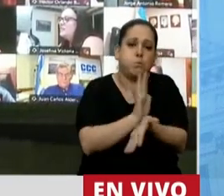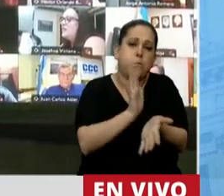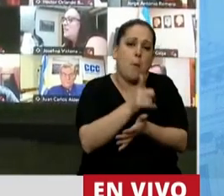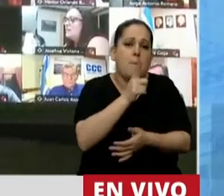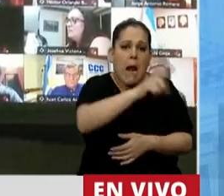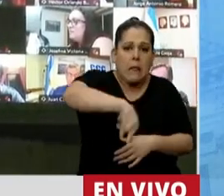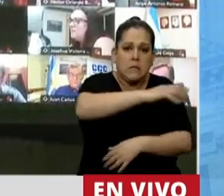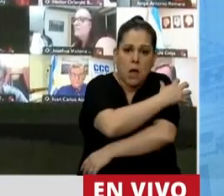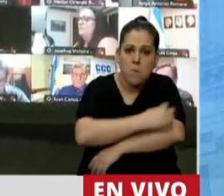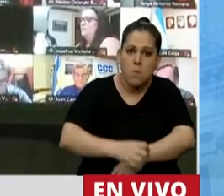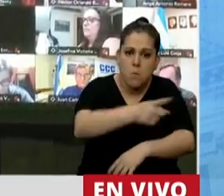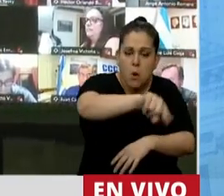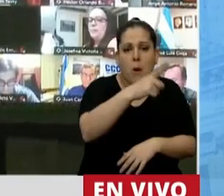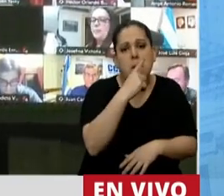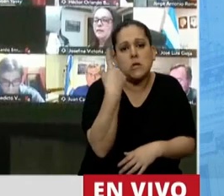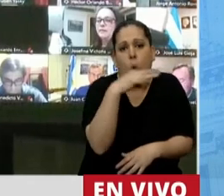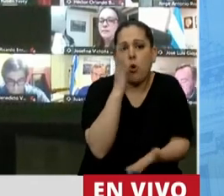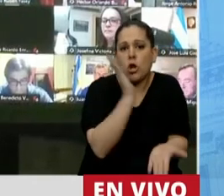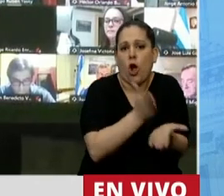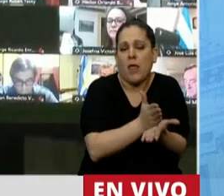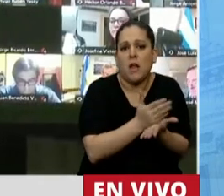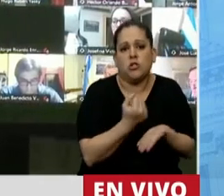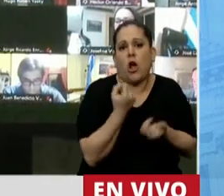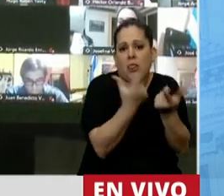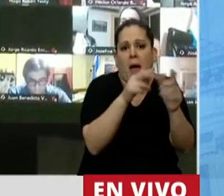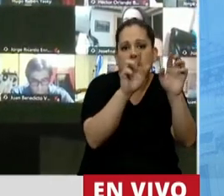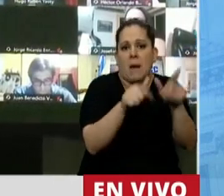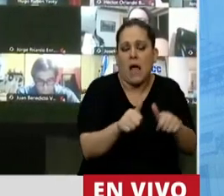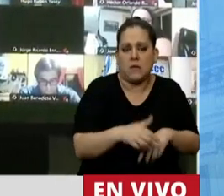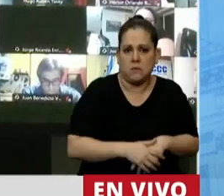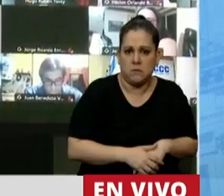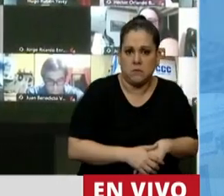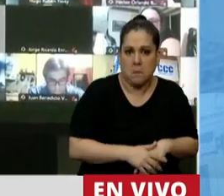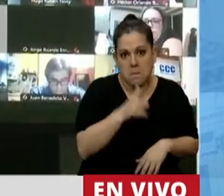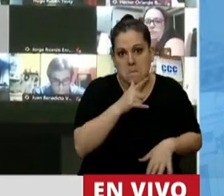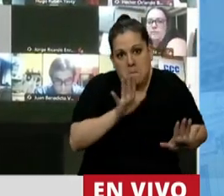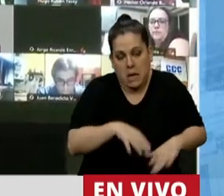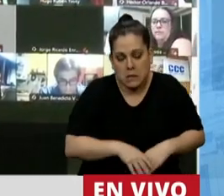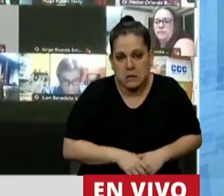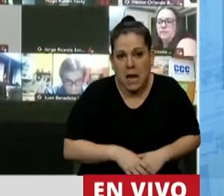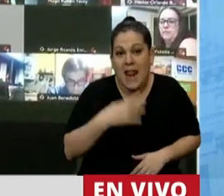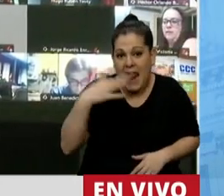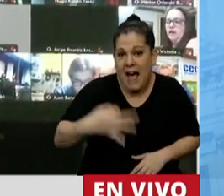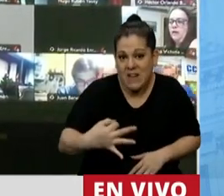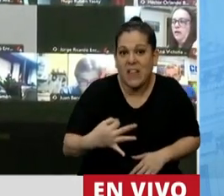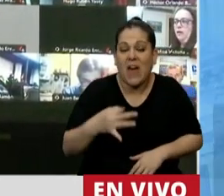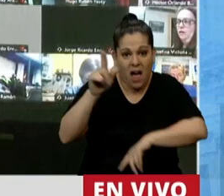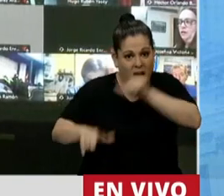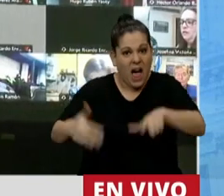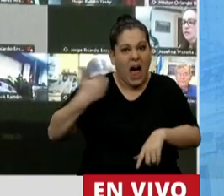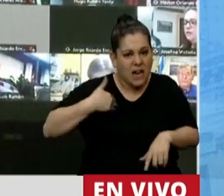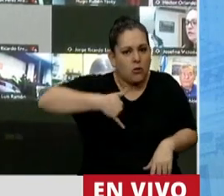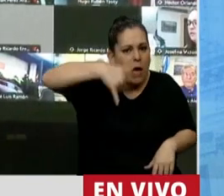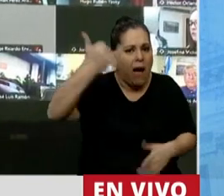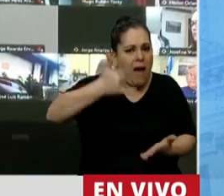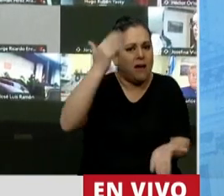único derecho que tienen es cobrar planes sociales. La verdad es que los argentinos tienen